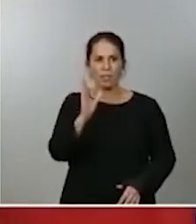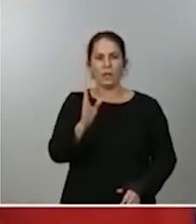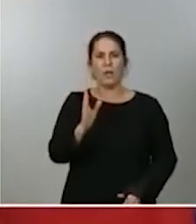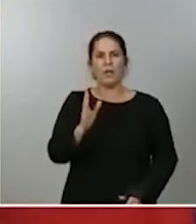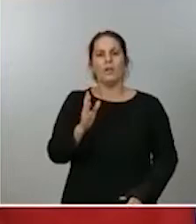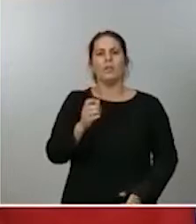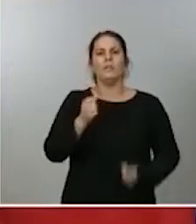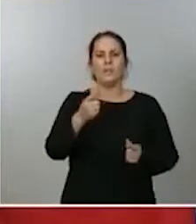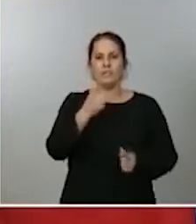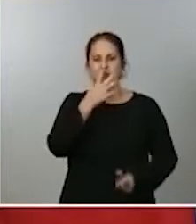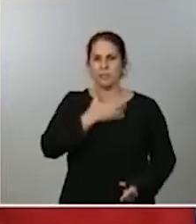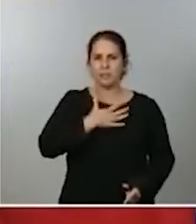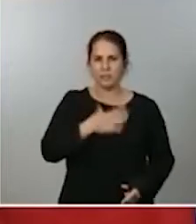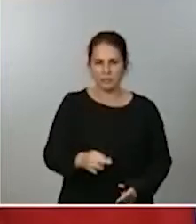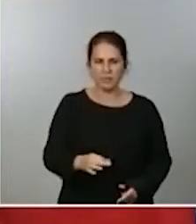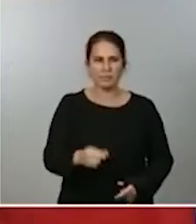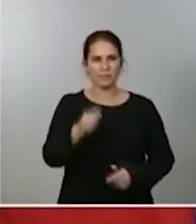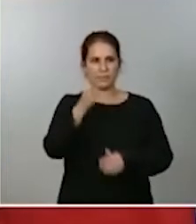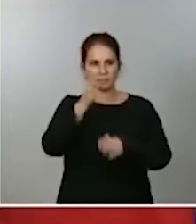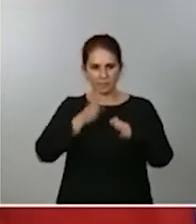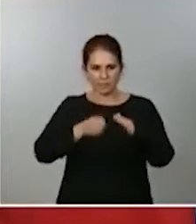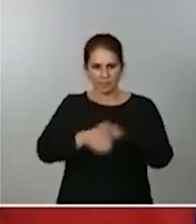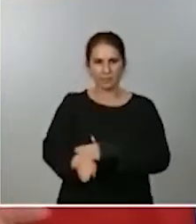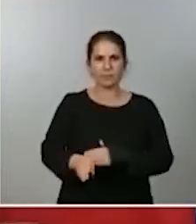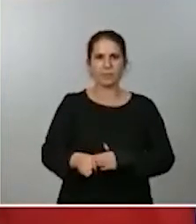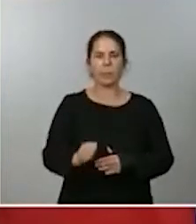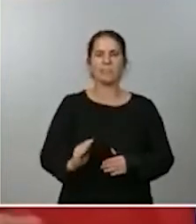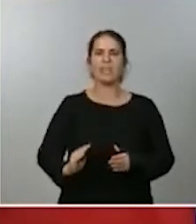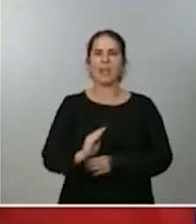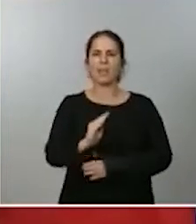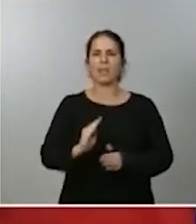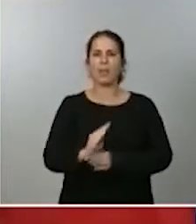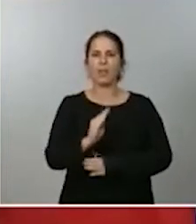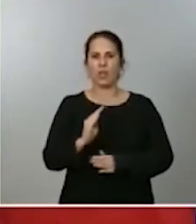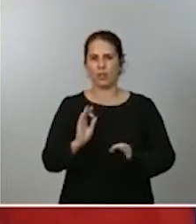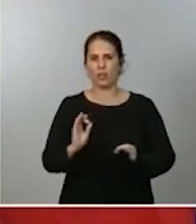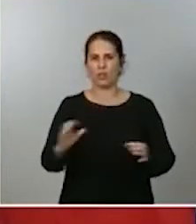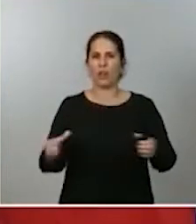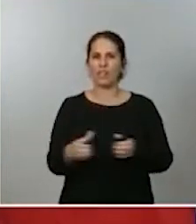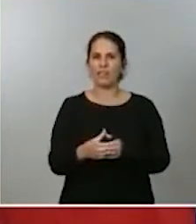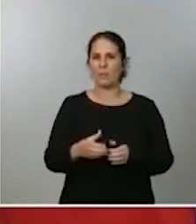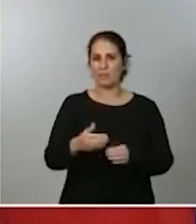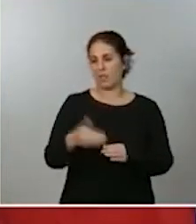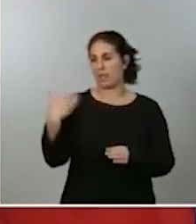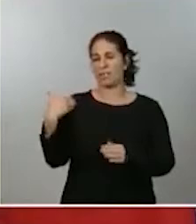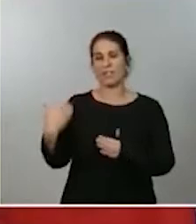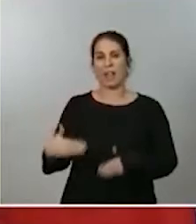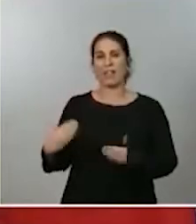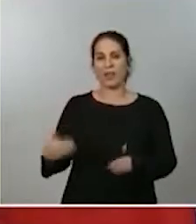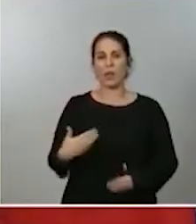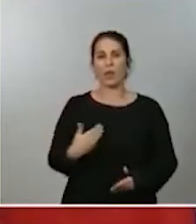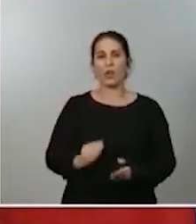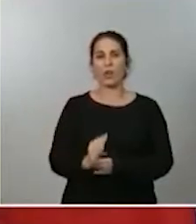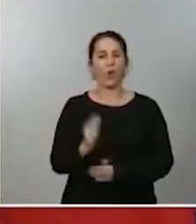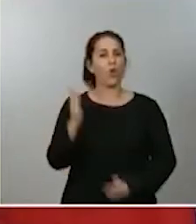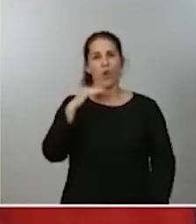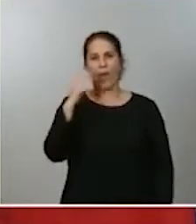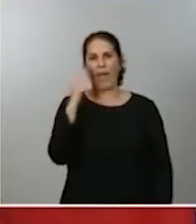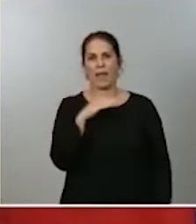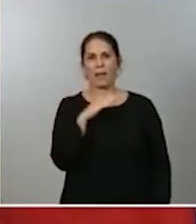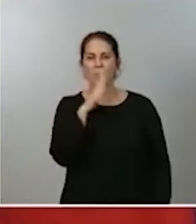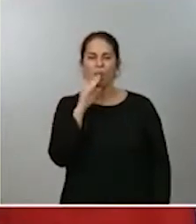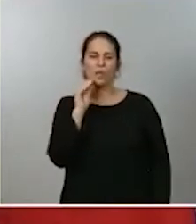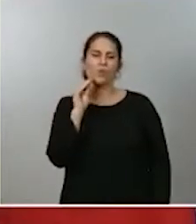acceder a una prestación a colectivo que tradicionalmente no han tenido esta prestación porque su tipología